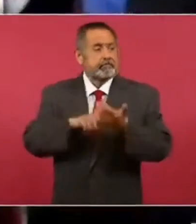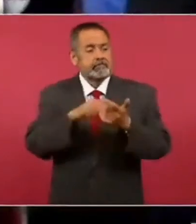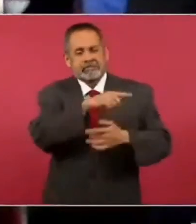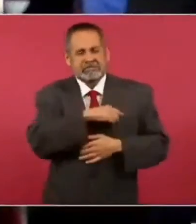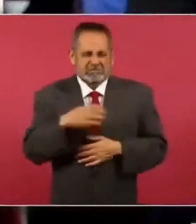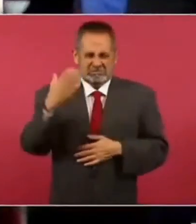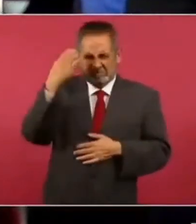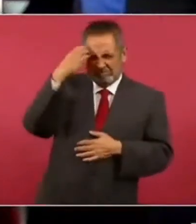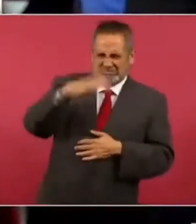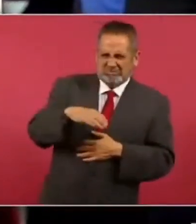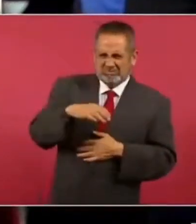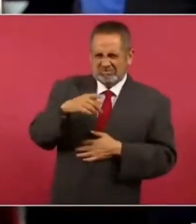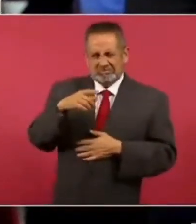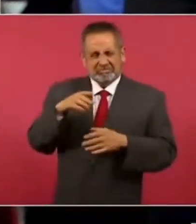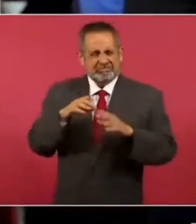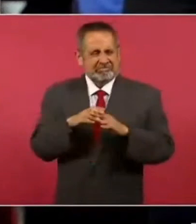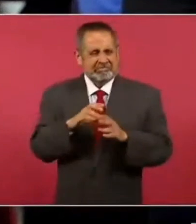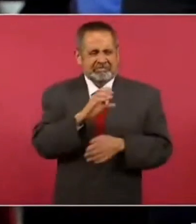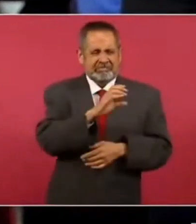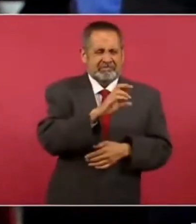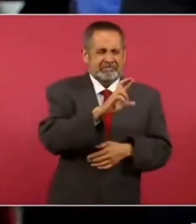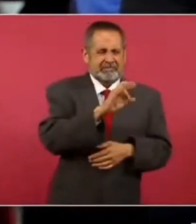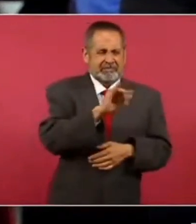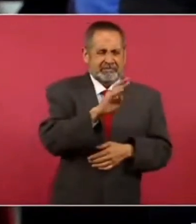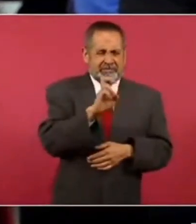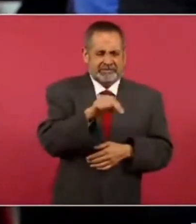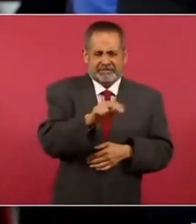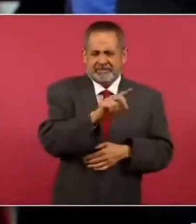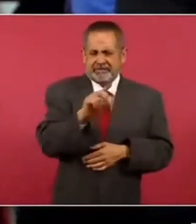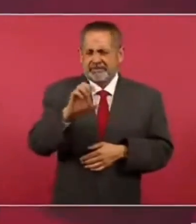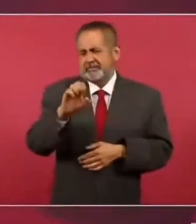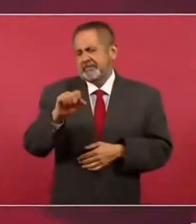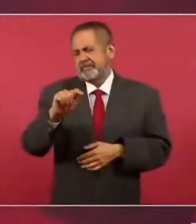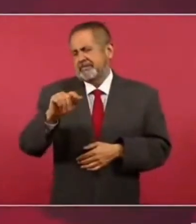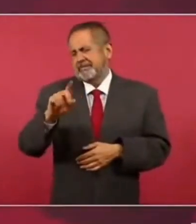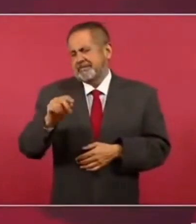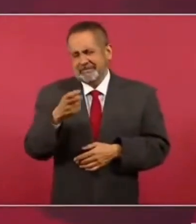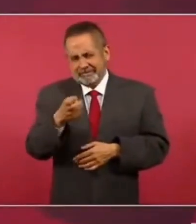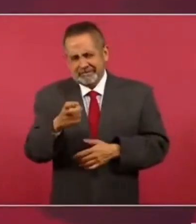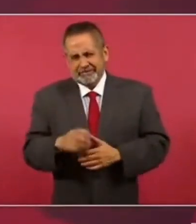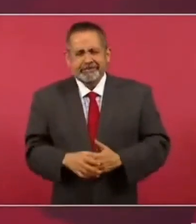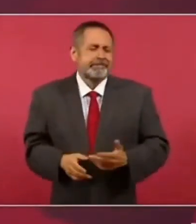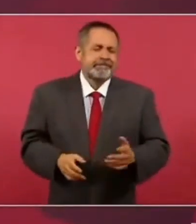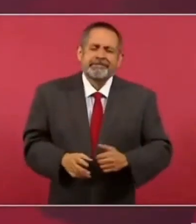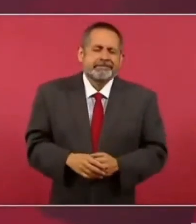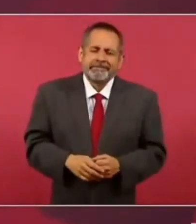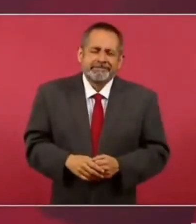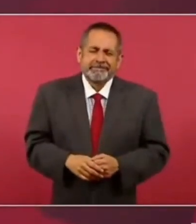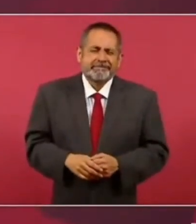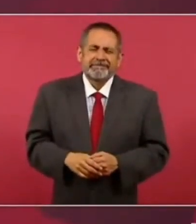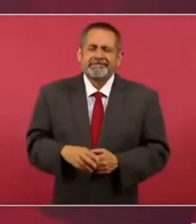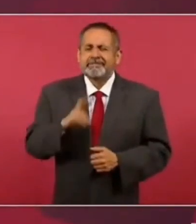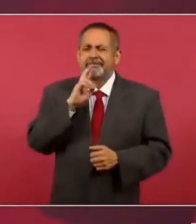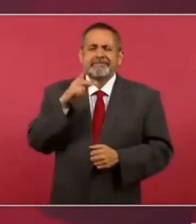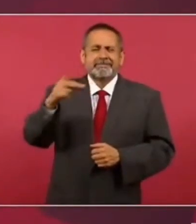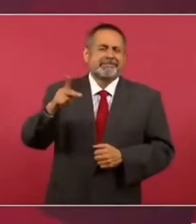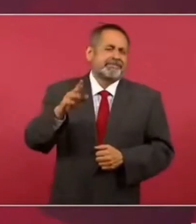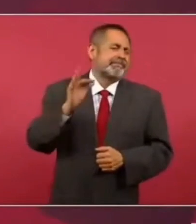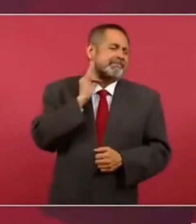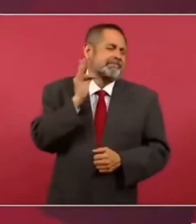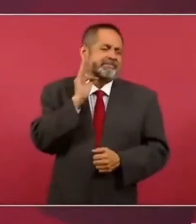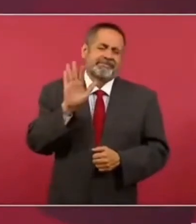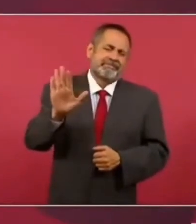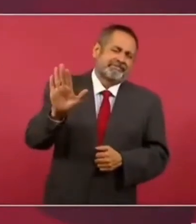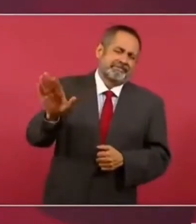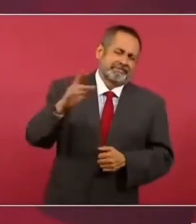¿Usted aceptaría este calificativo que se ha puesto a esta tragedia de Ciudad Juárez? Pues eso lo tiene que resolver la Fiscalía y tampoco quiero